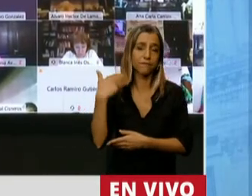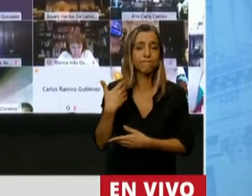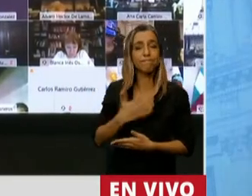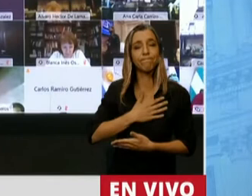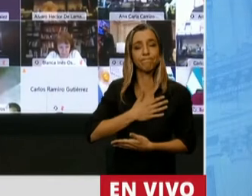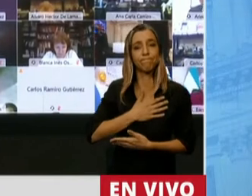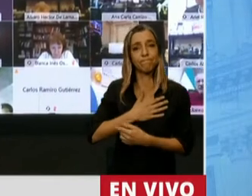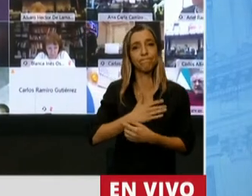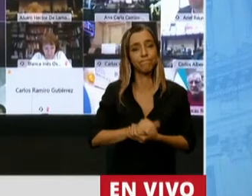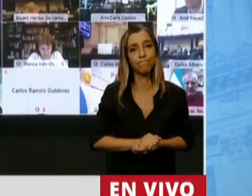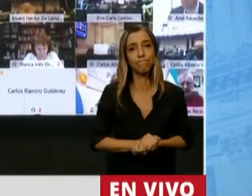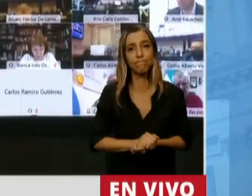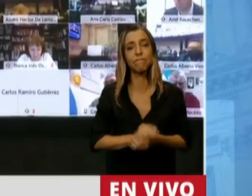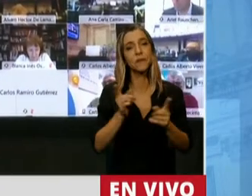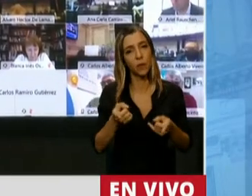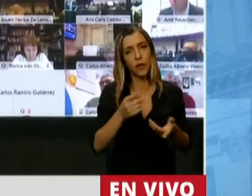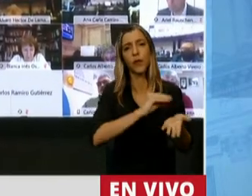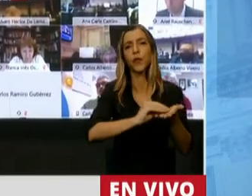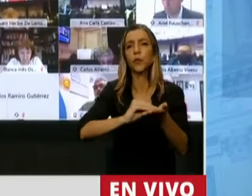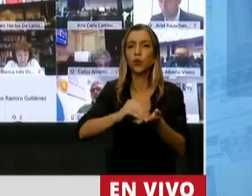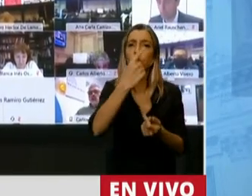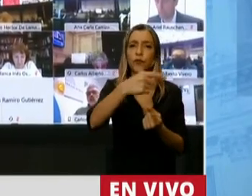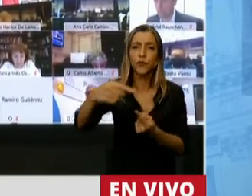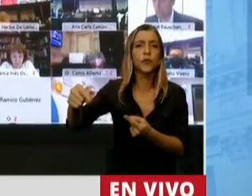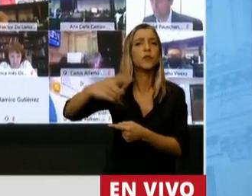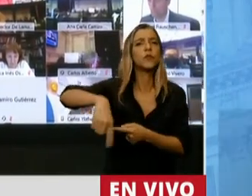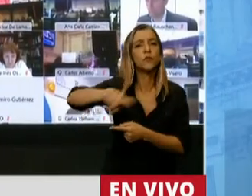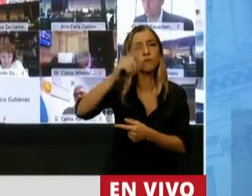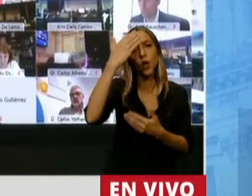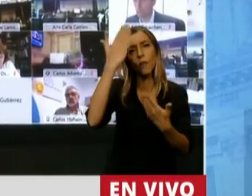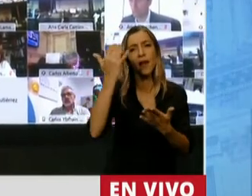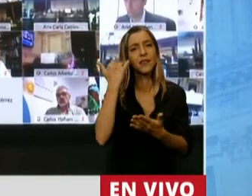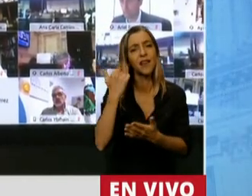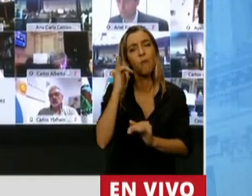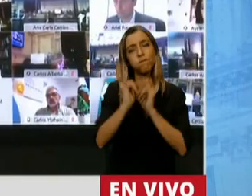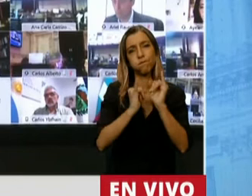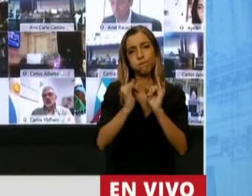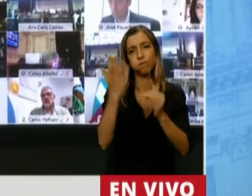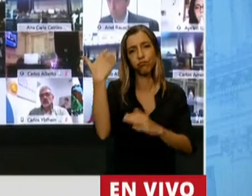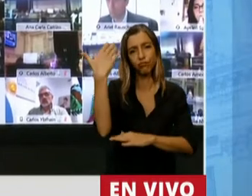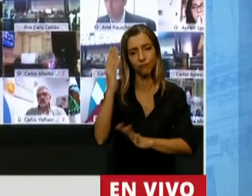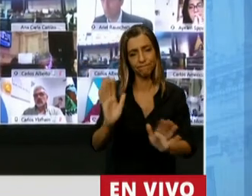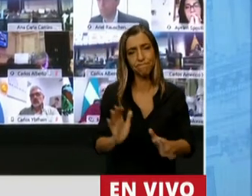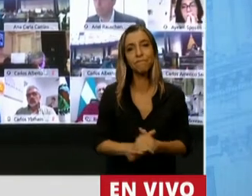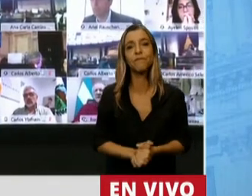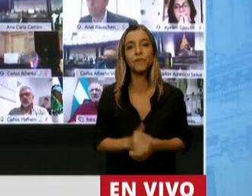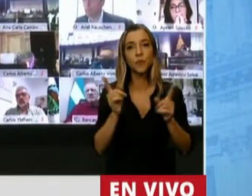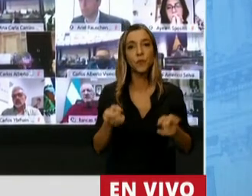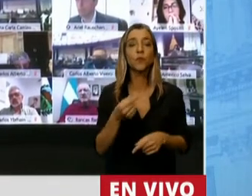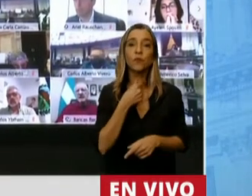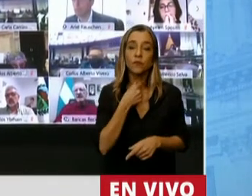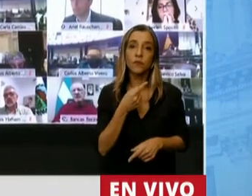los ex-legisladores, a quienes homenajearon y recordaron. Pero no puedo dejar pasar, presidente, muy